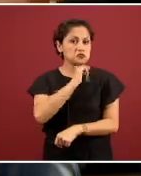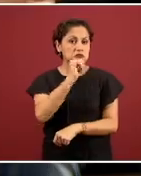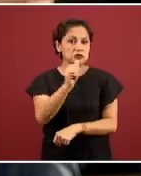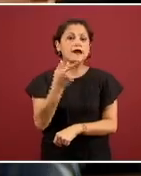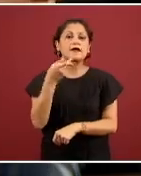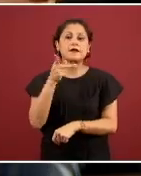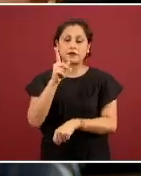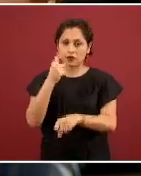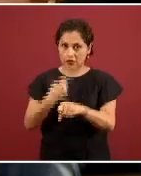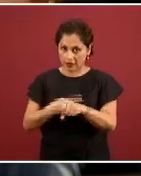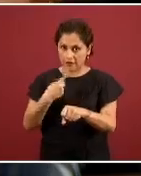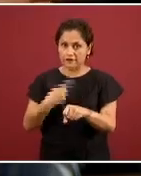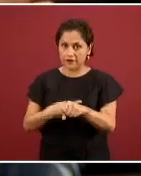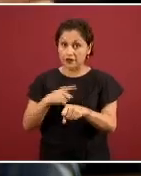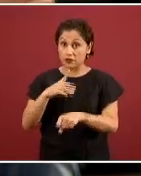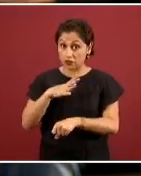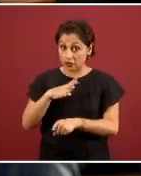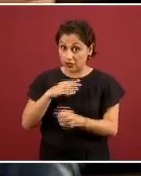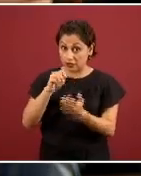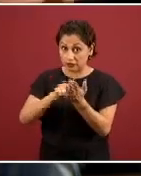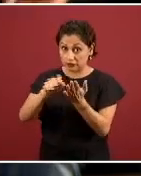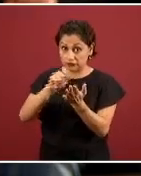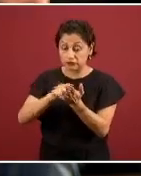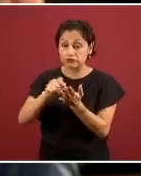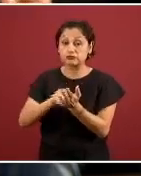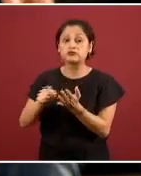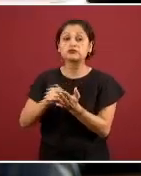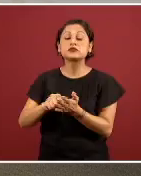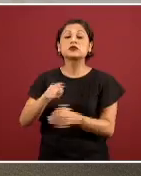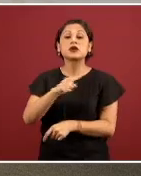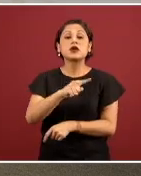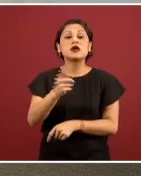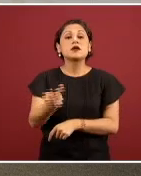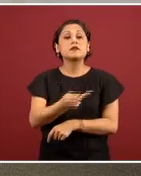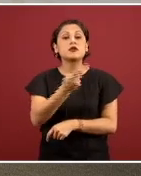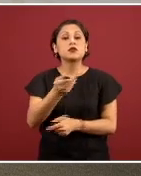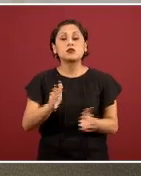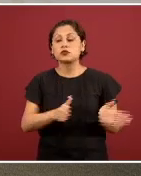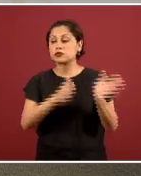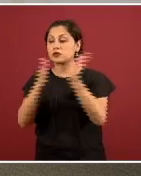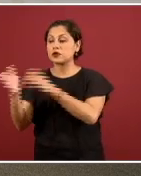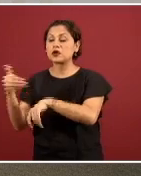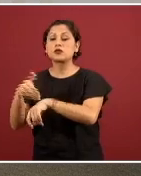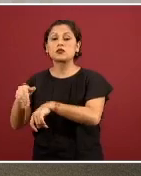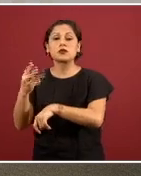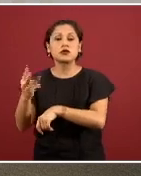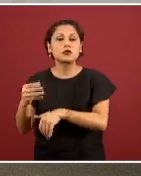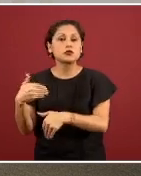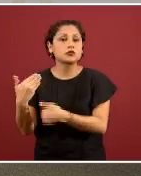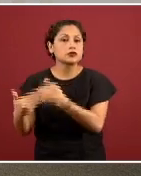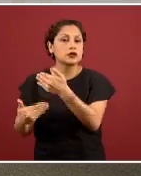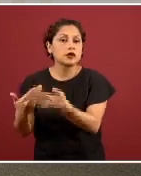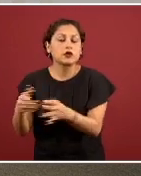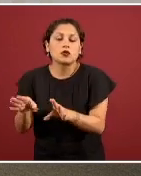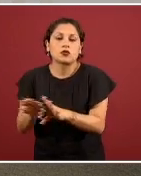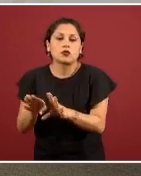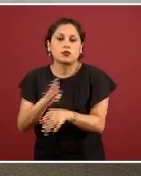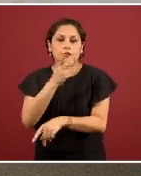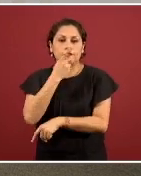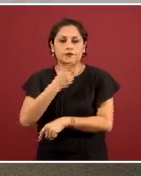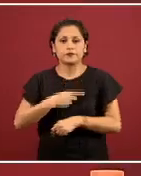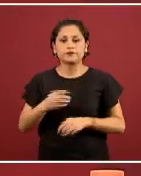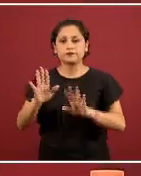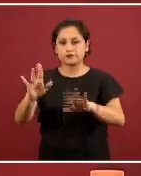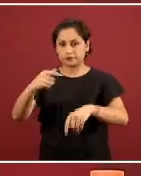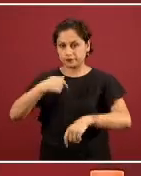epidemiológica de México, sobre todo de cara a la fase 3. Muchas gracias. Voy a empezar yo con la última pregunta. Esto es un tema